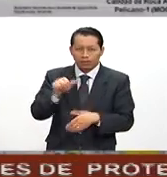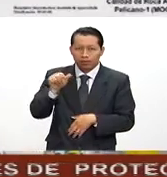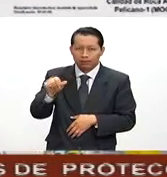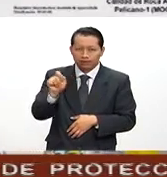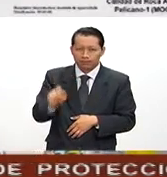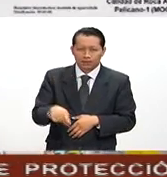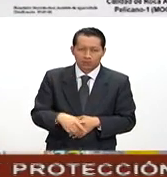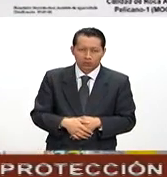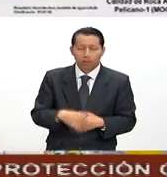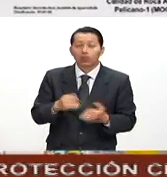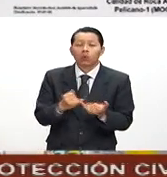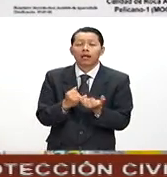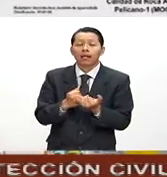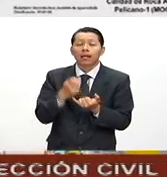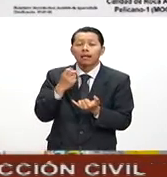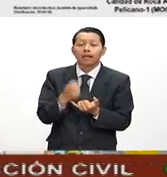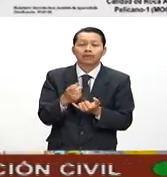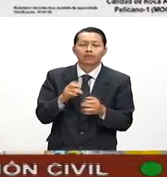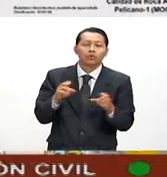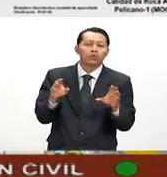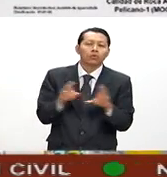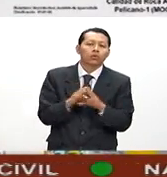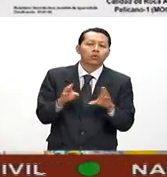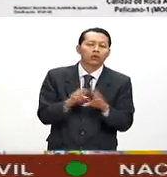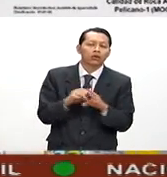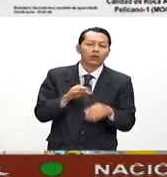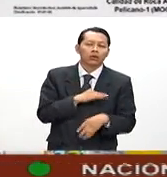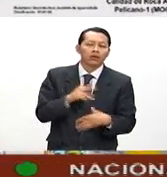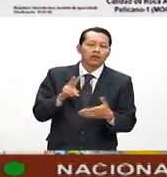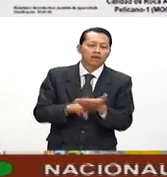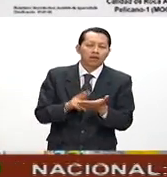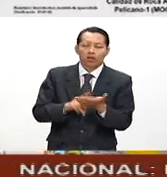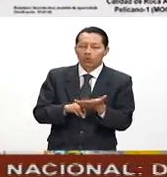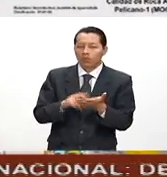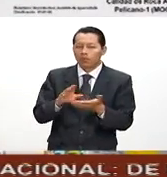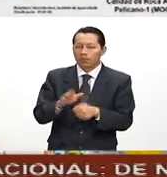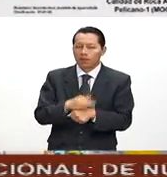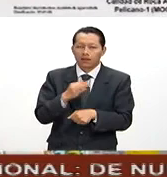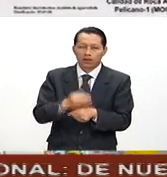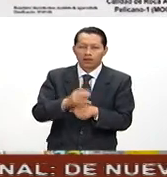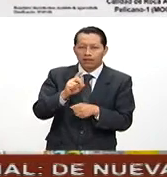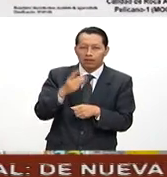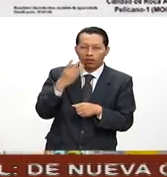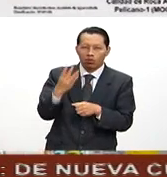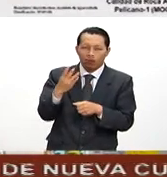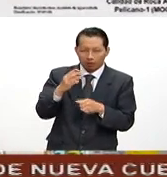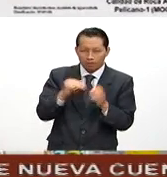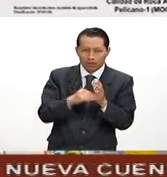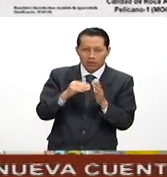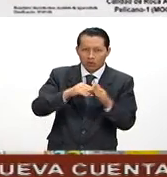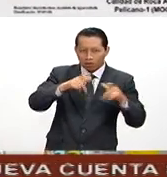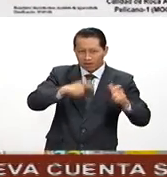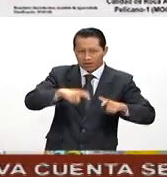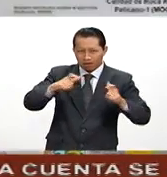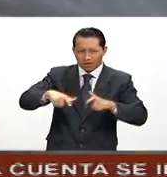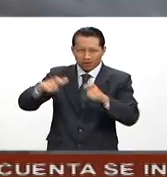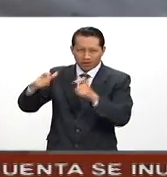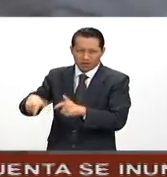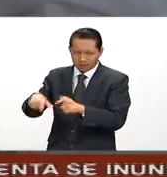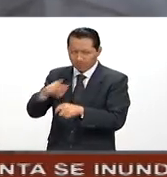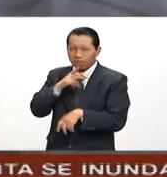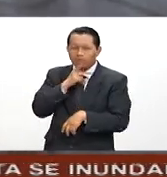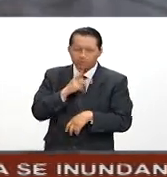Y la reserva a incorporar se estima en su valor medio de 34 millones de barriles de petróleo crudo equivalente.